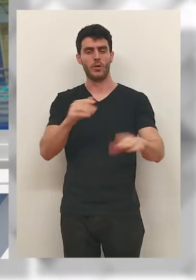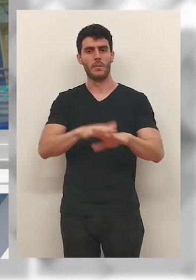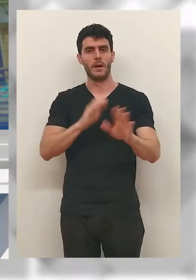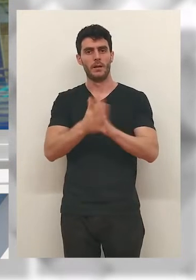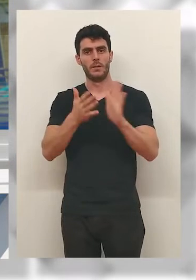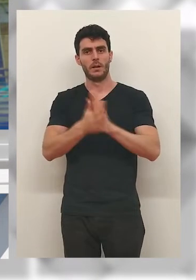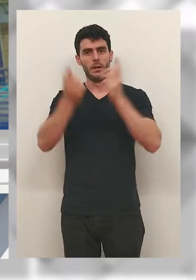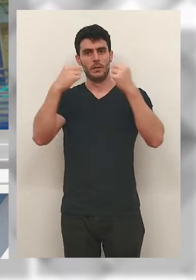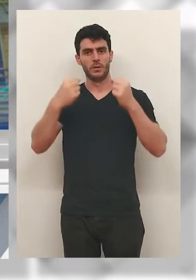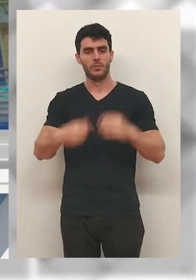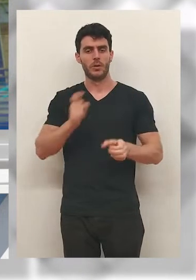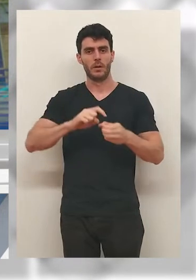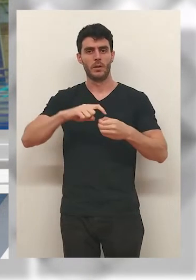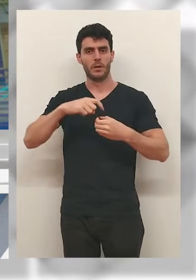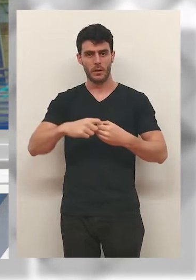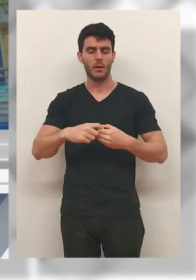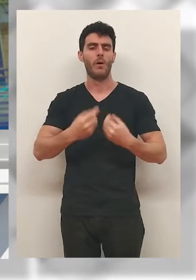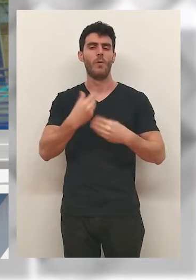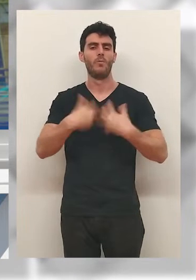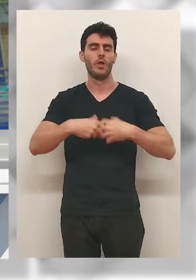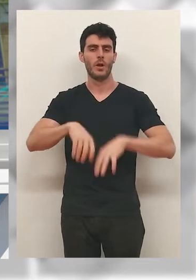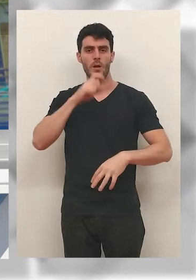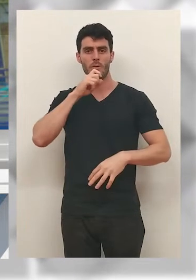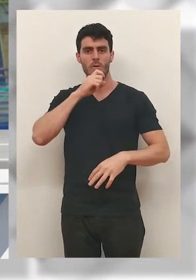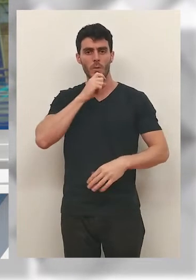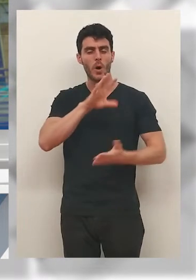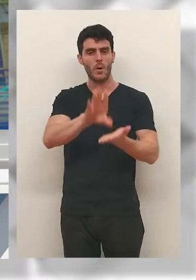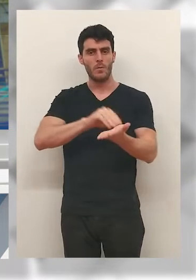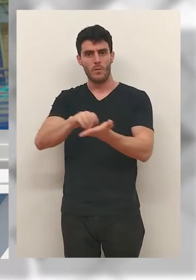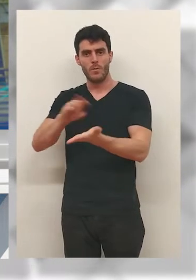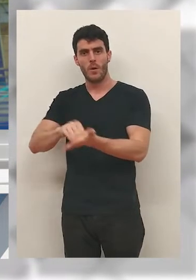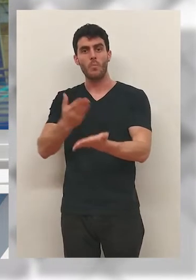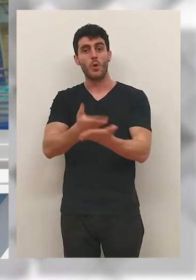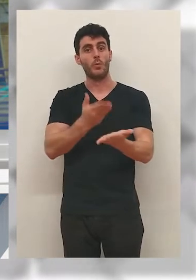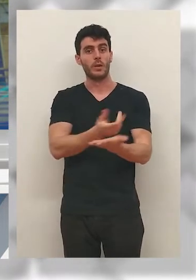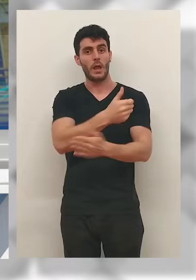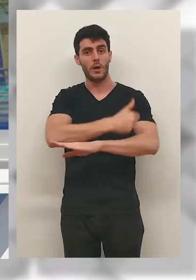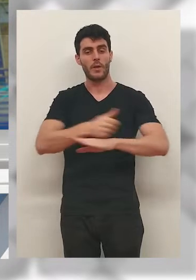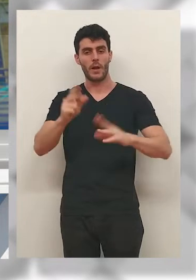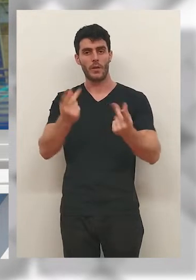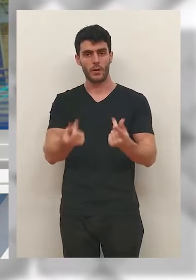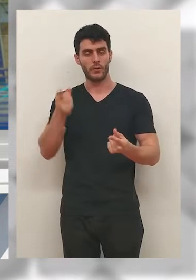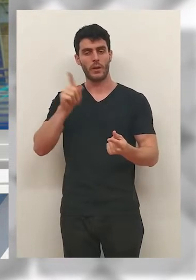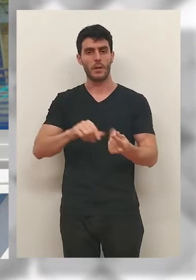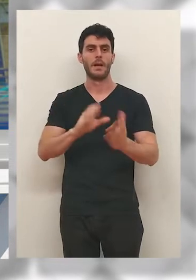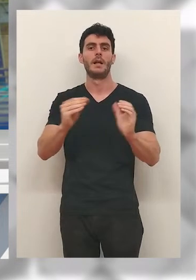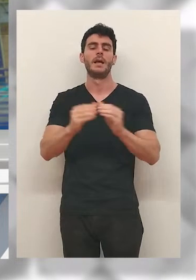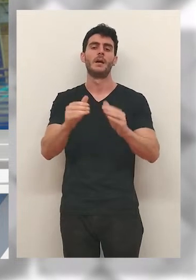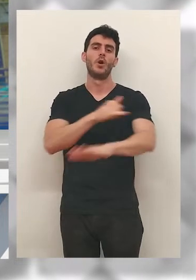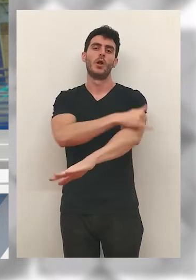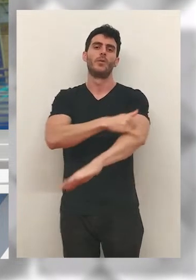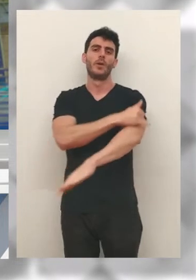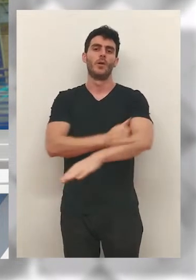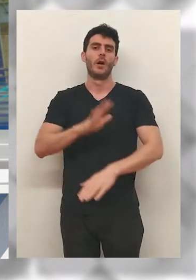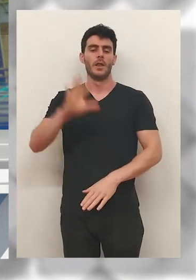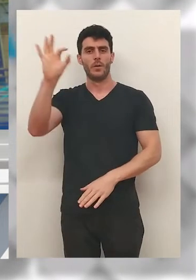Nos quedamos ahora en Logroño para contarles cómo evolucionan los presupuestos participativos, un mecanismo que recoge las propuestas de los logroñeses y a las que el equipo de